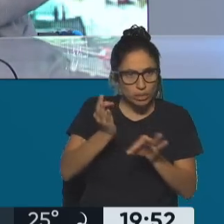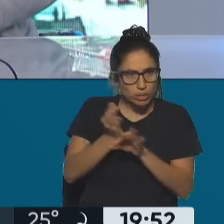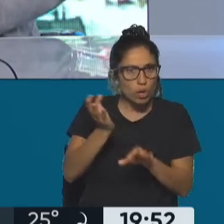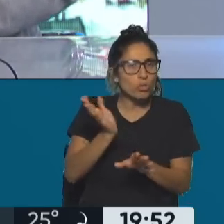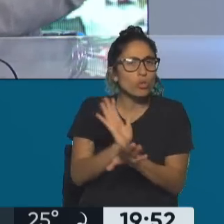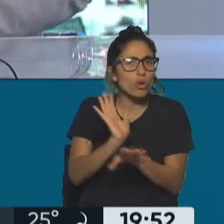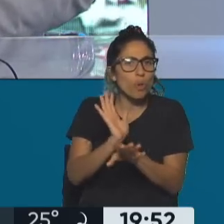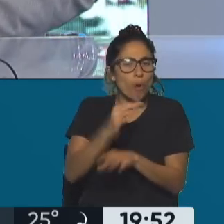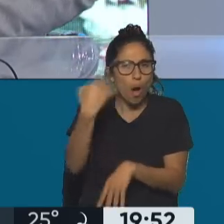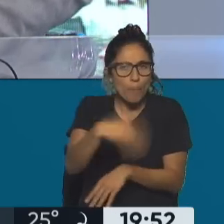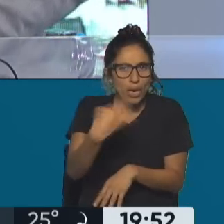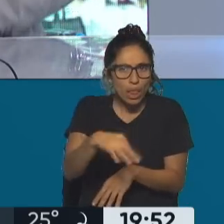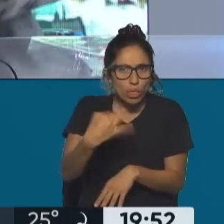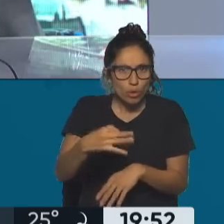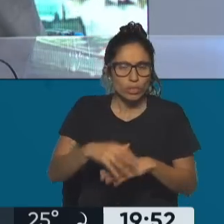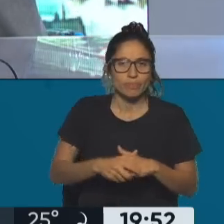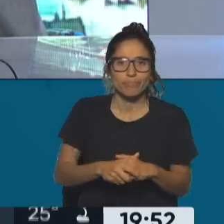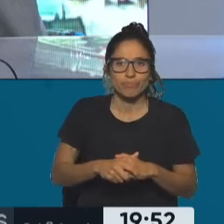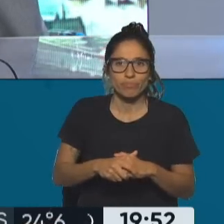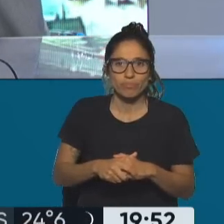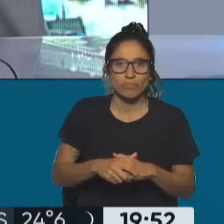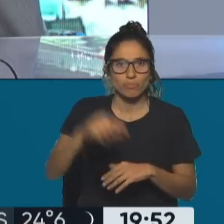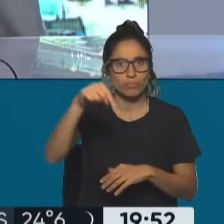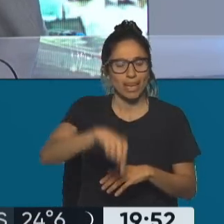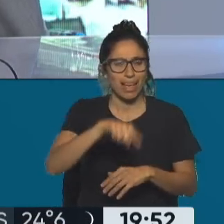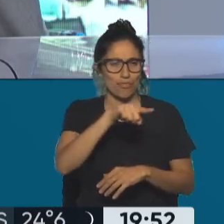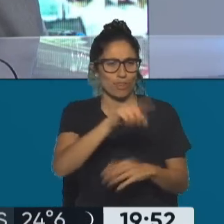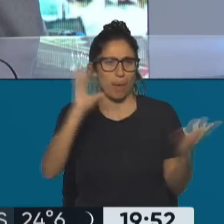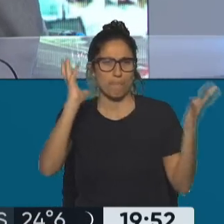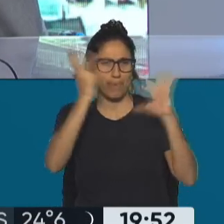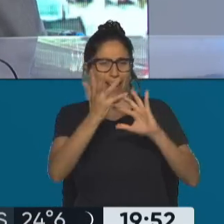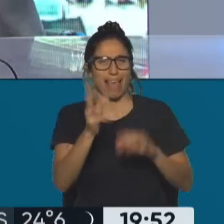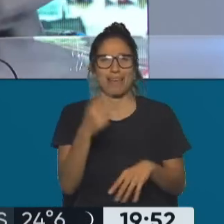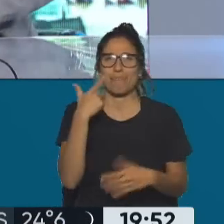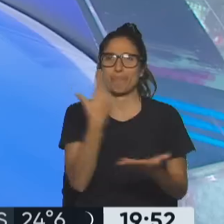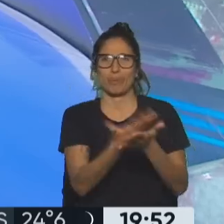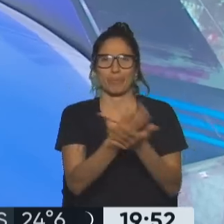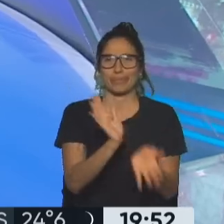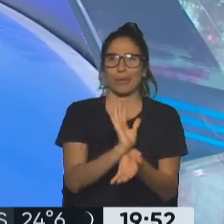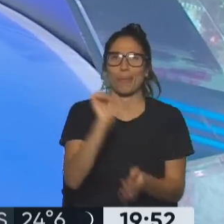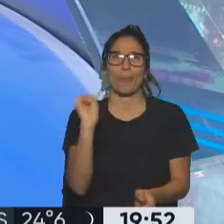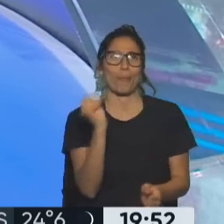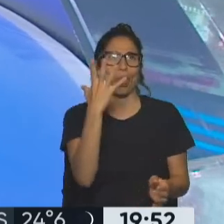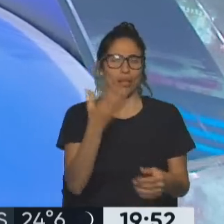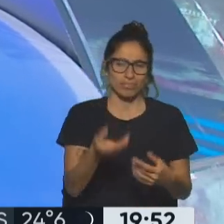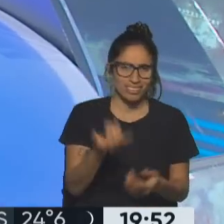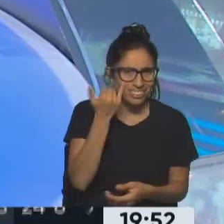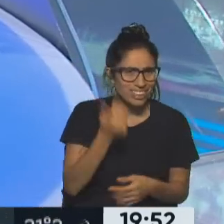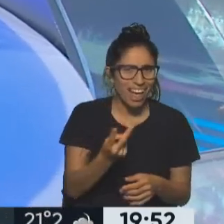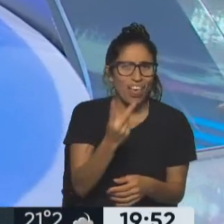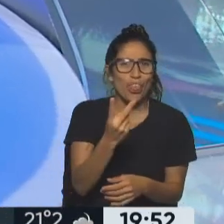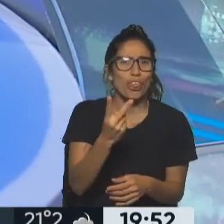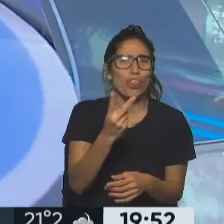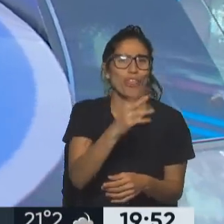modernos, los que viene, lo que viene, están discutiendo algo propio de hace dos siglos. Y una de las cosas que